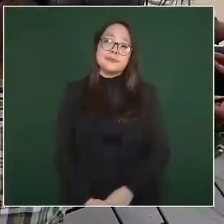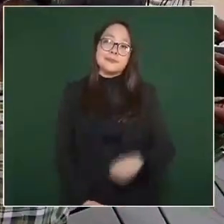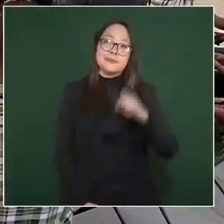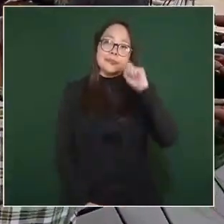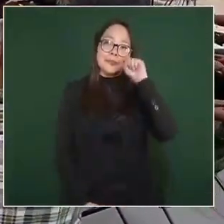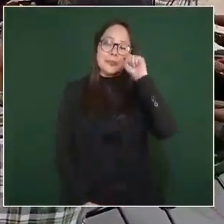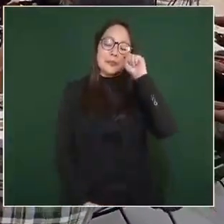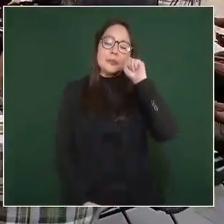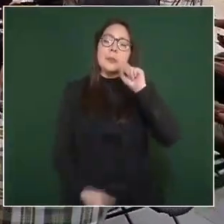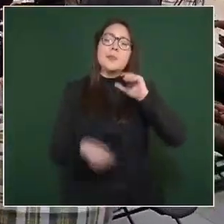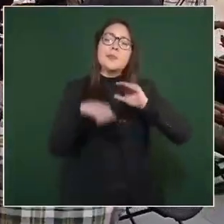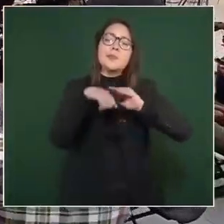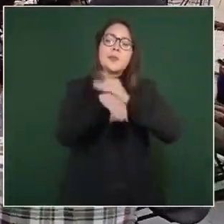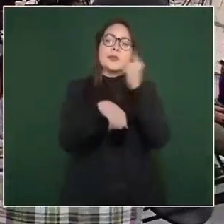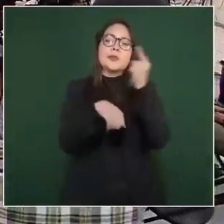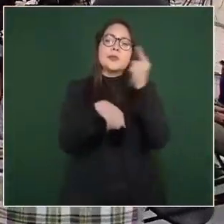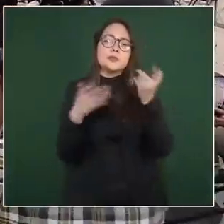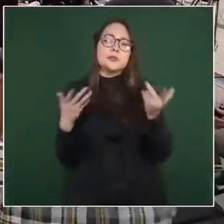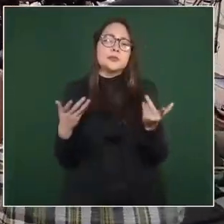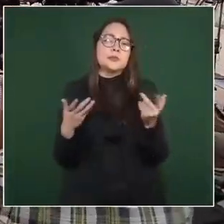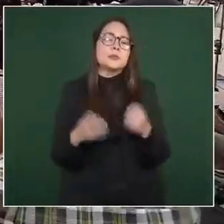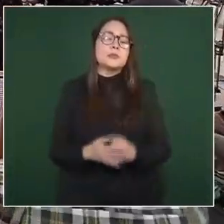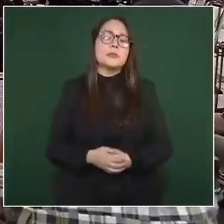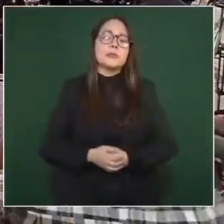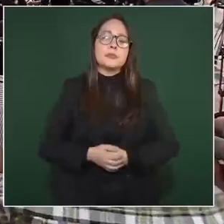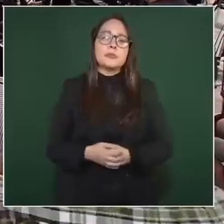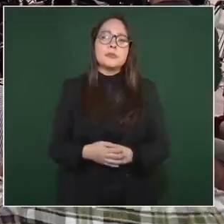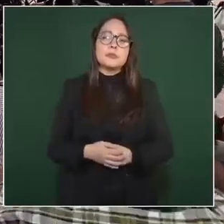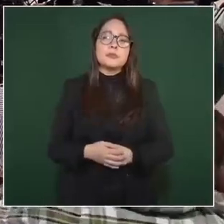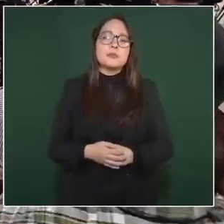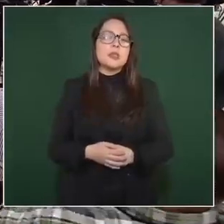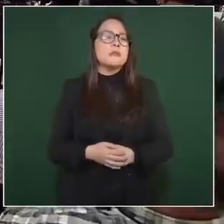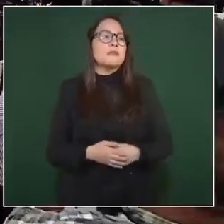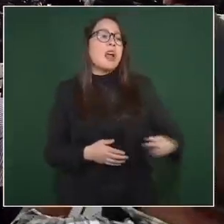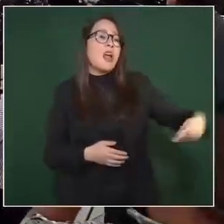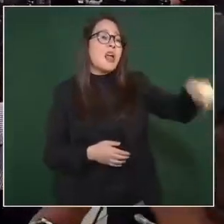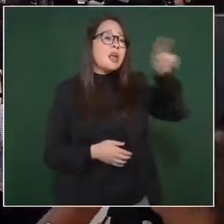por qué fracasa.